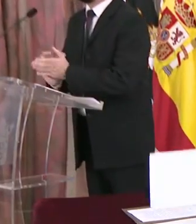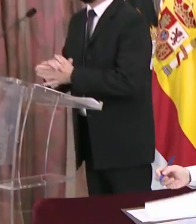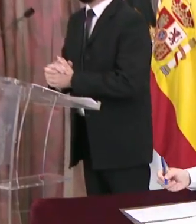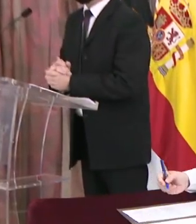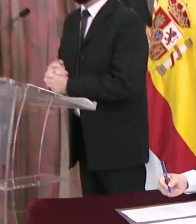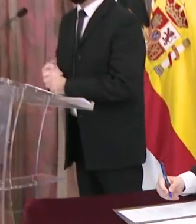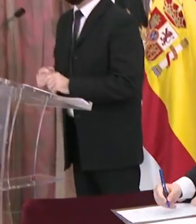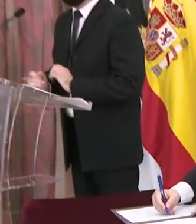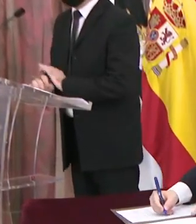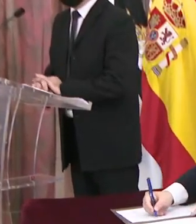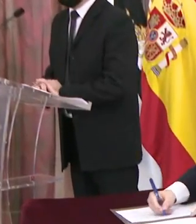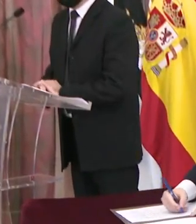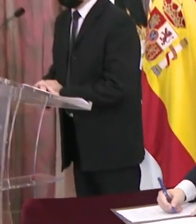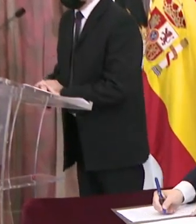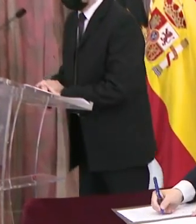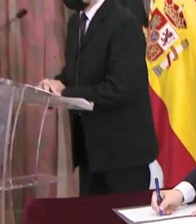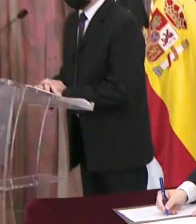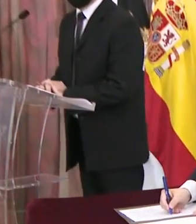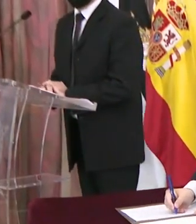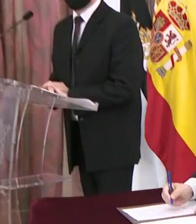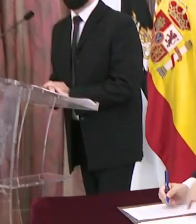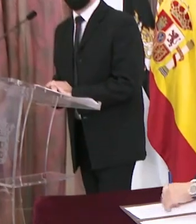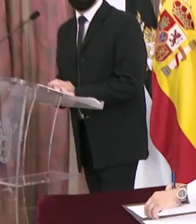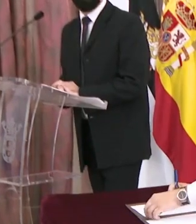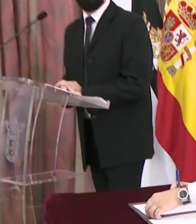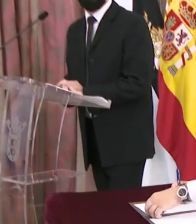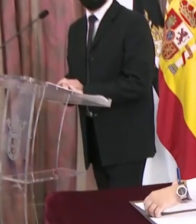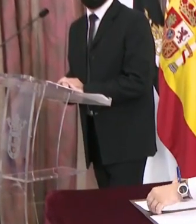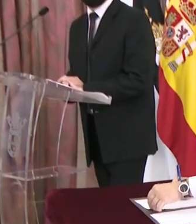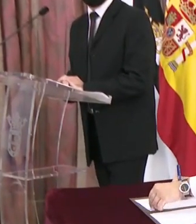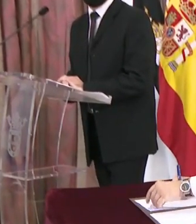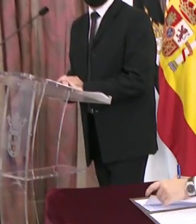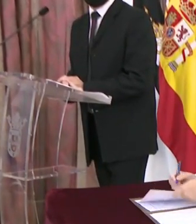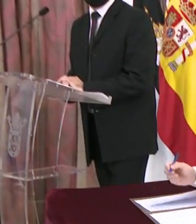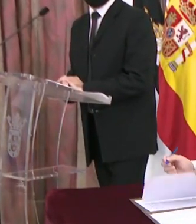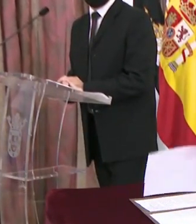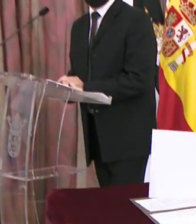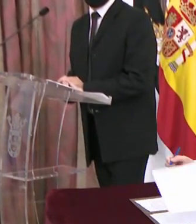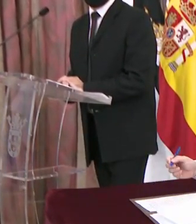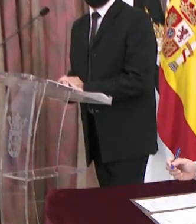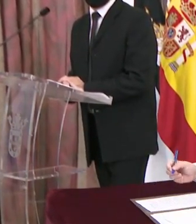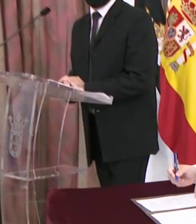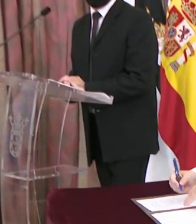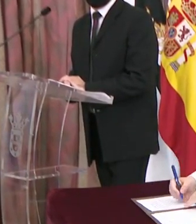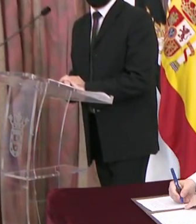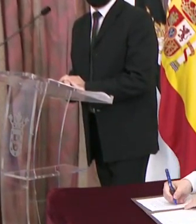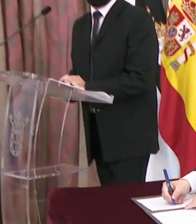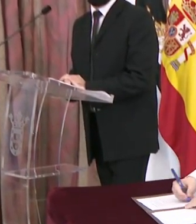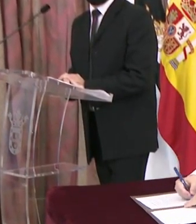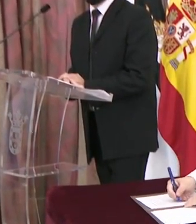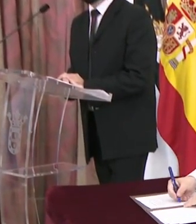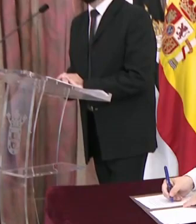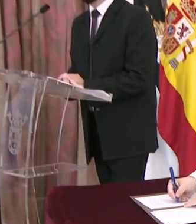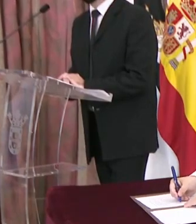Esta firma ha tenido lugar al finalizar el acto en el que se ha reconocido la labor del Colegio Rosalía de Castro y la Fundación